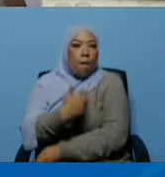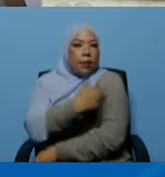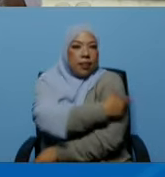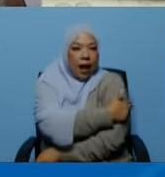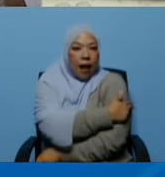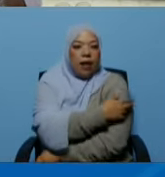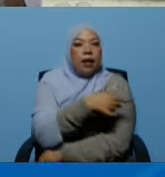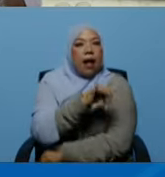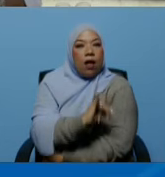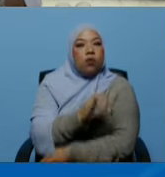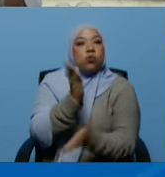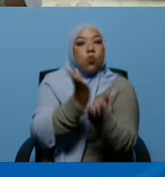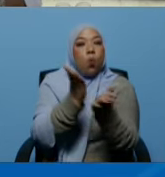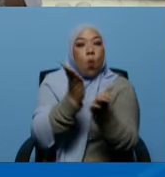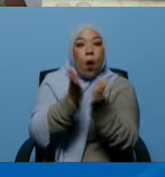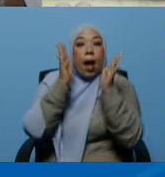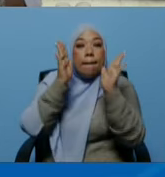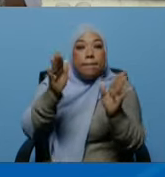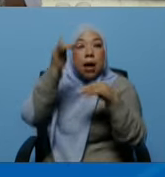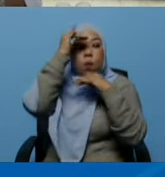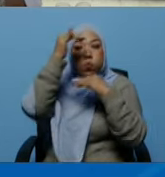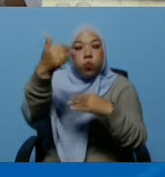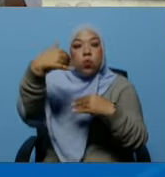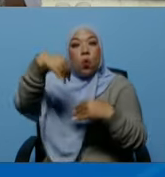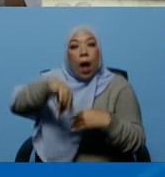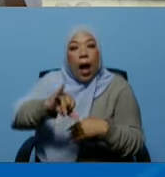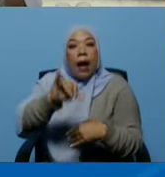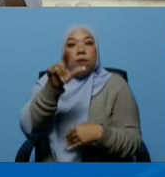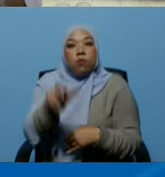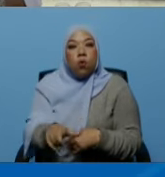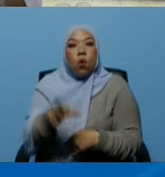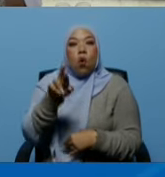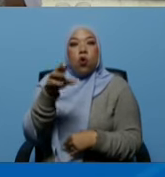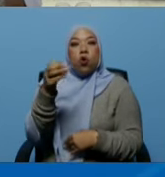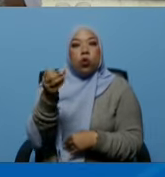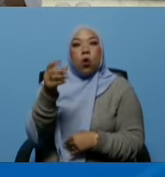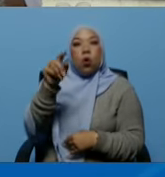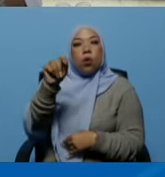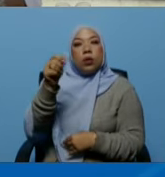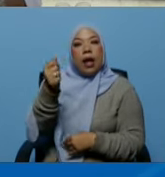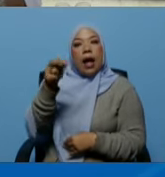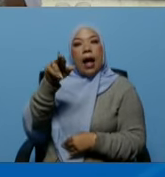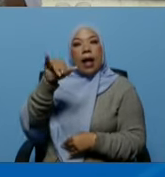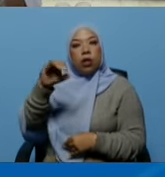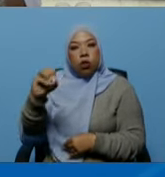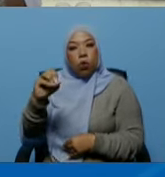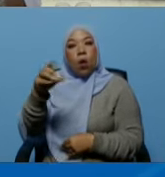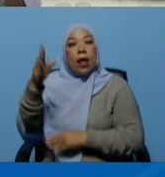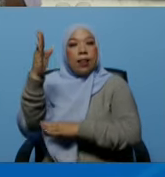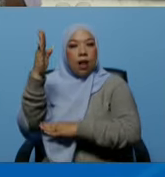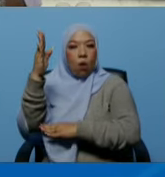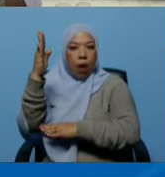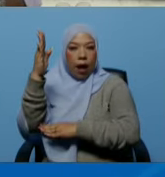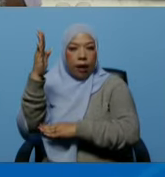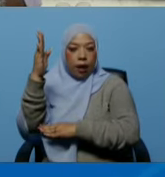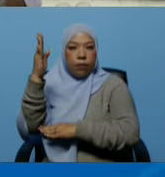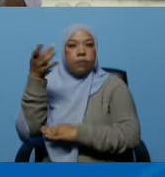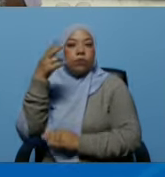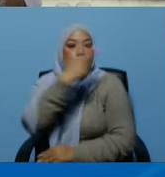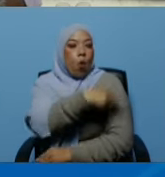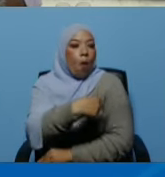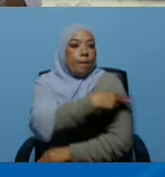desconcentrado del hospital Rotario allá está el doctor Javier